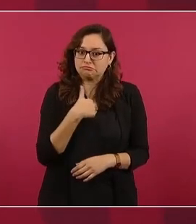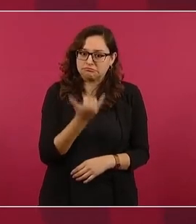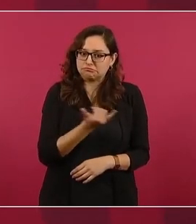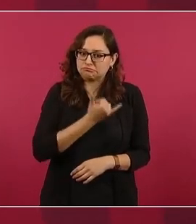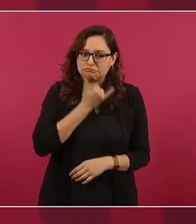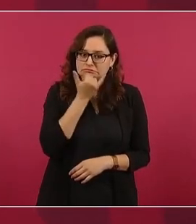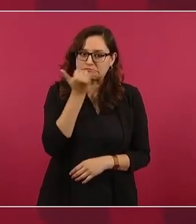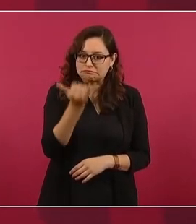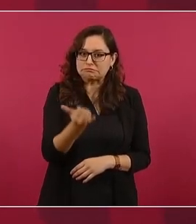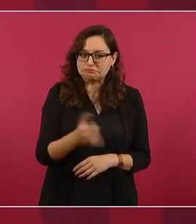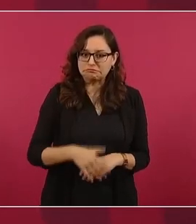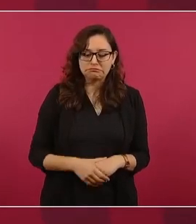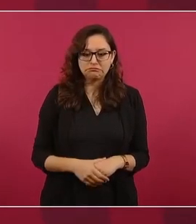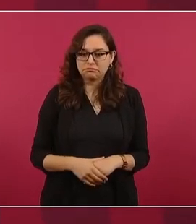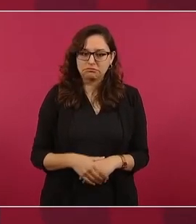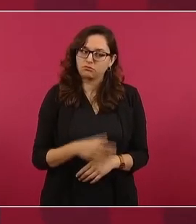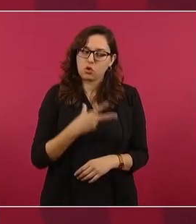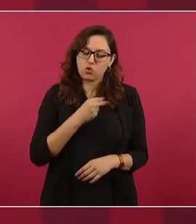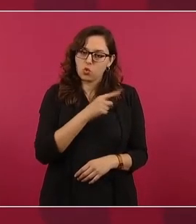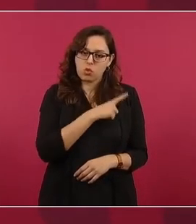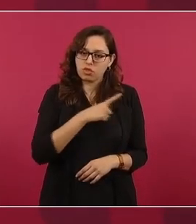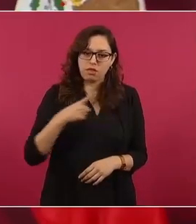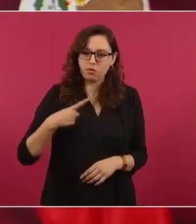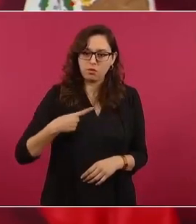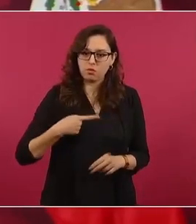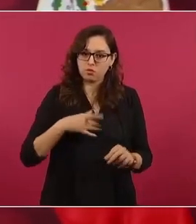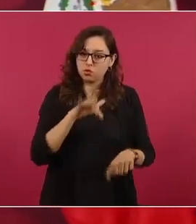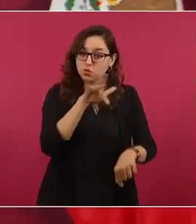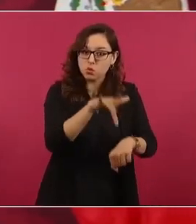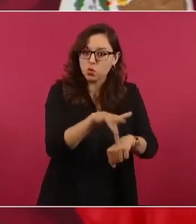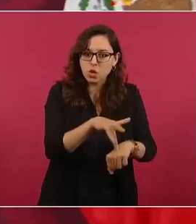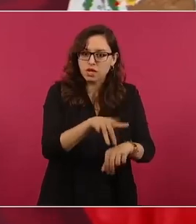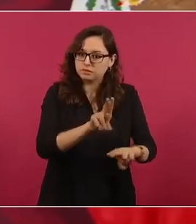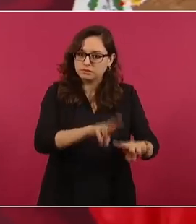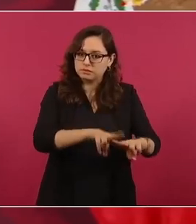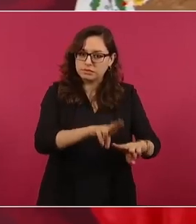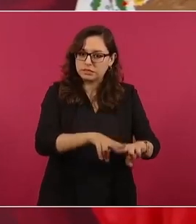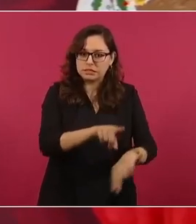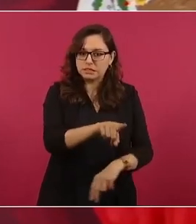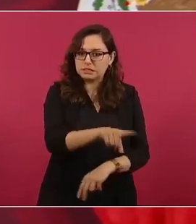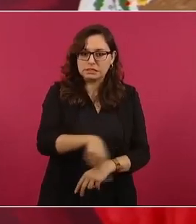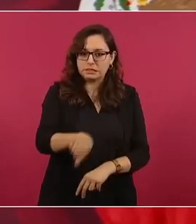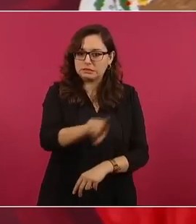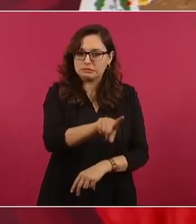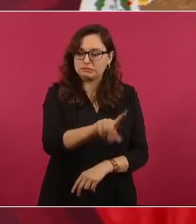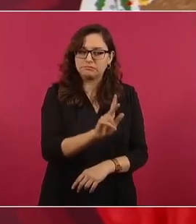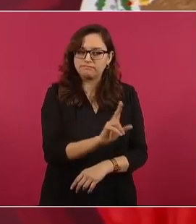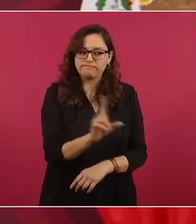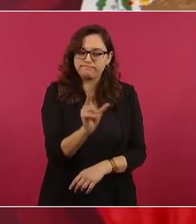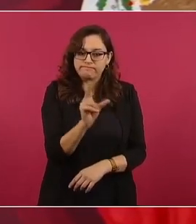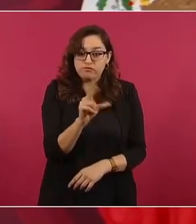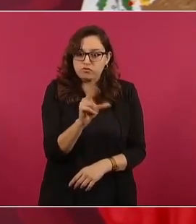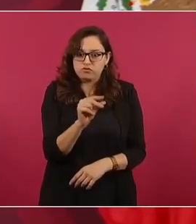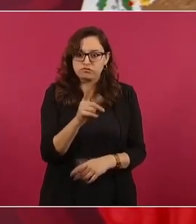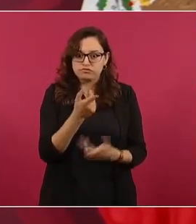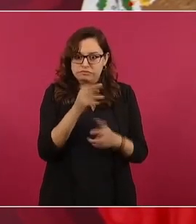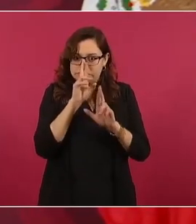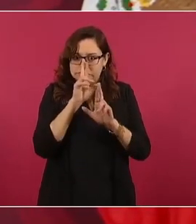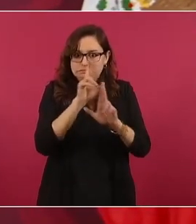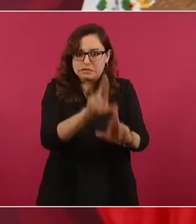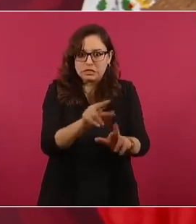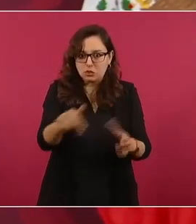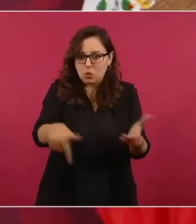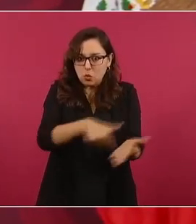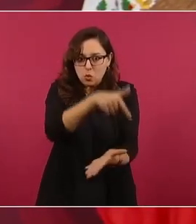y empezó la deliberación entre ellos, porque eso